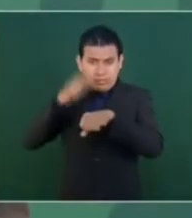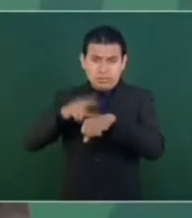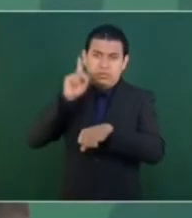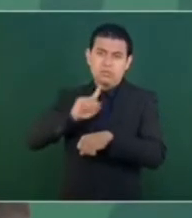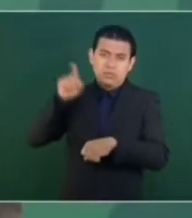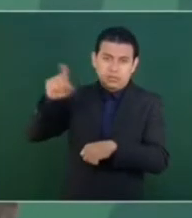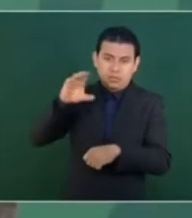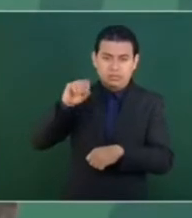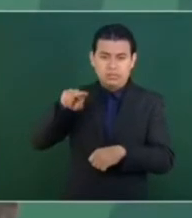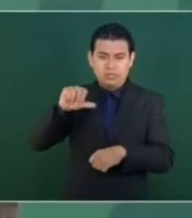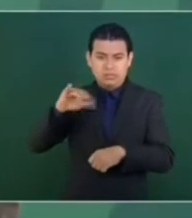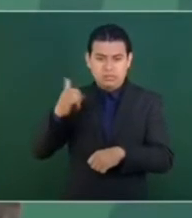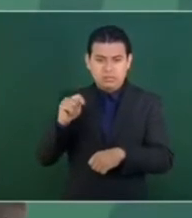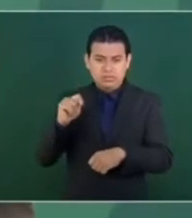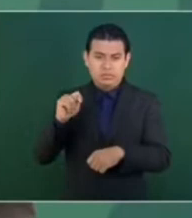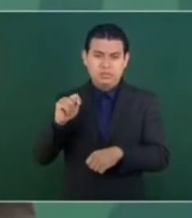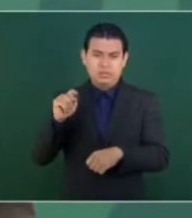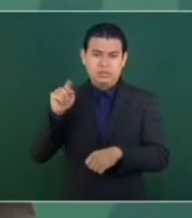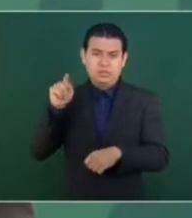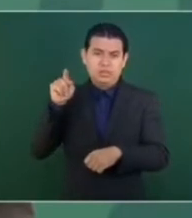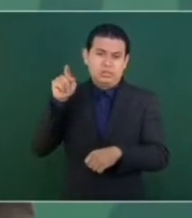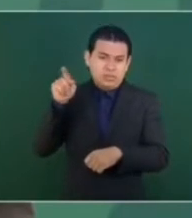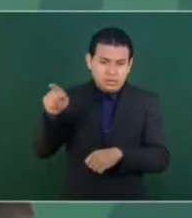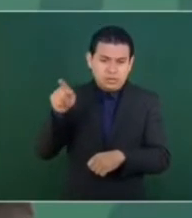es una mujer honesta,